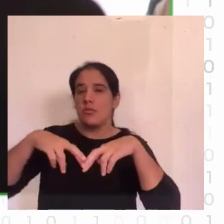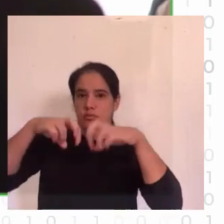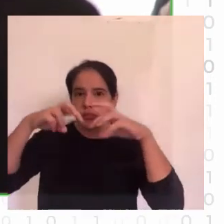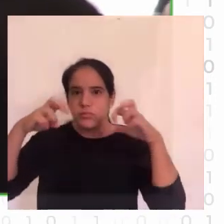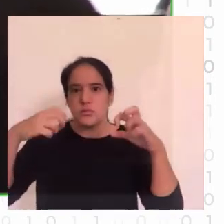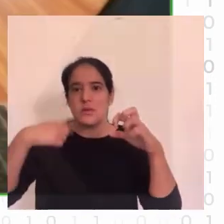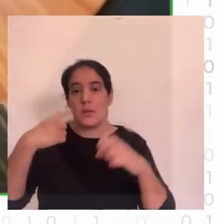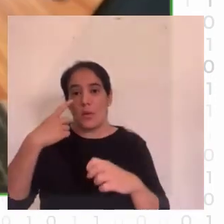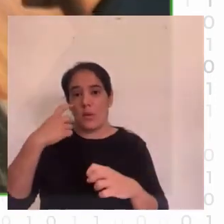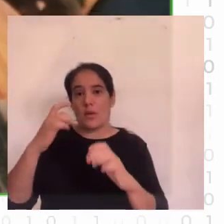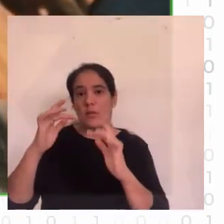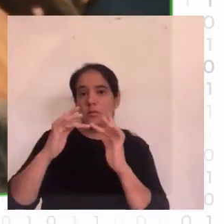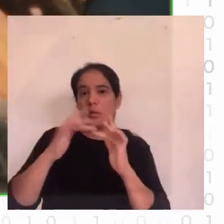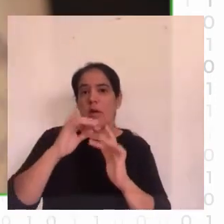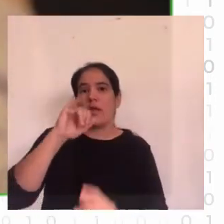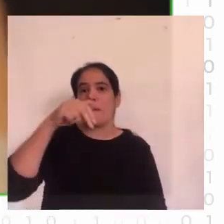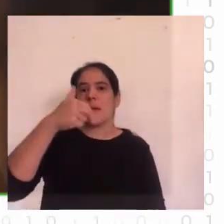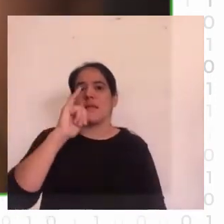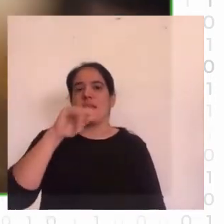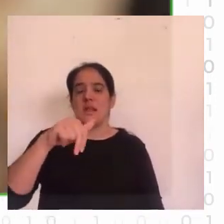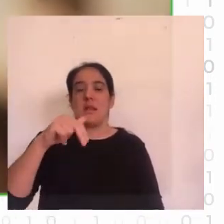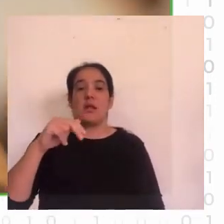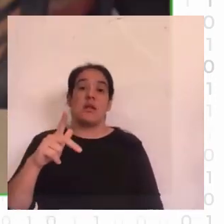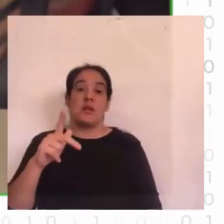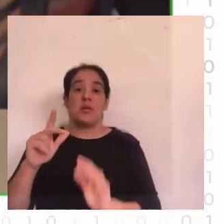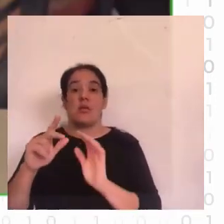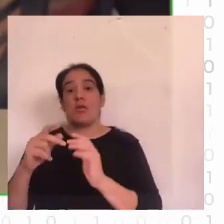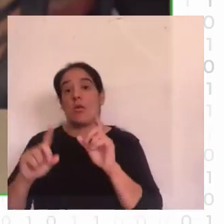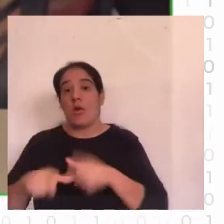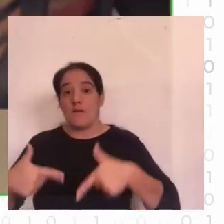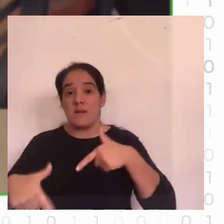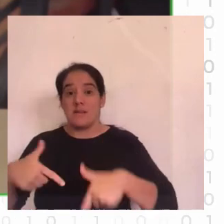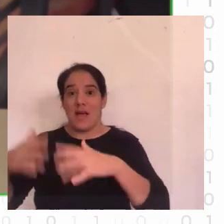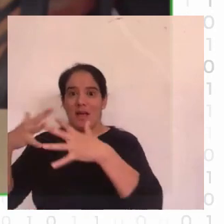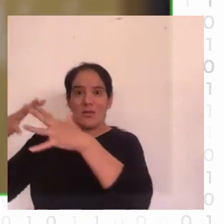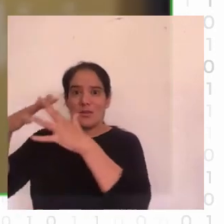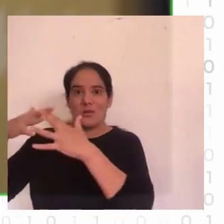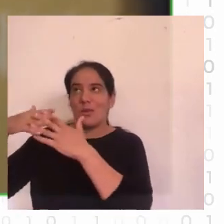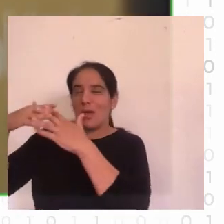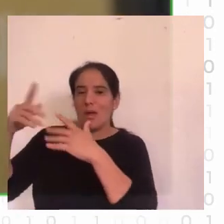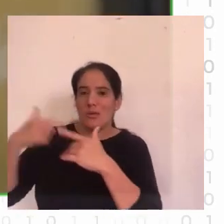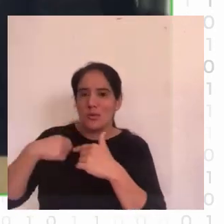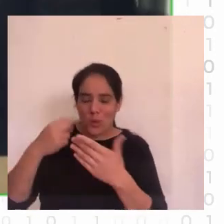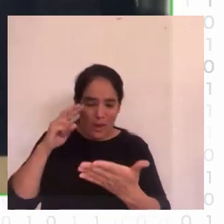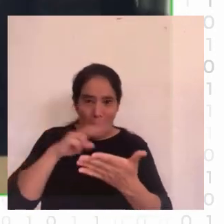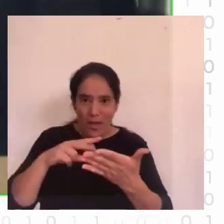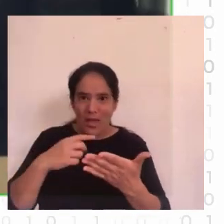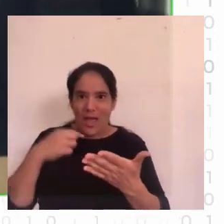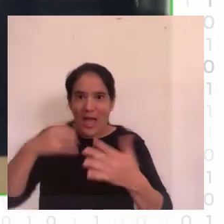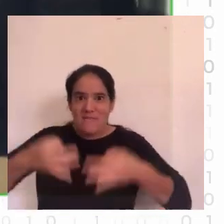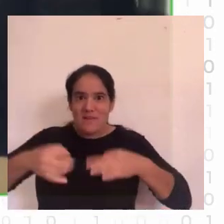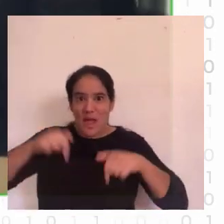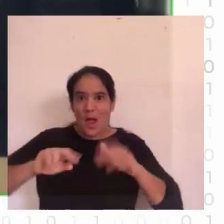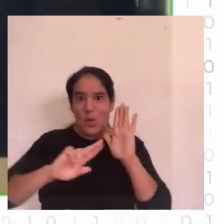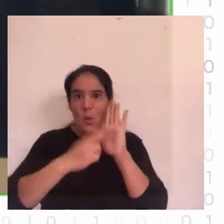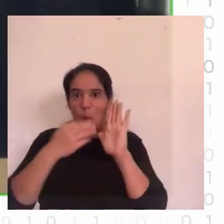el MIT y con Harvard Lo tuve que mirar dos veces y decir, ¿esto es acá en serio en Uruguay? Hay tres letras en la